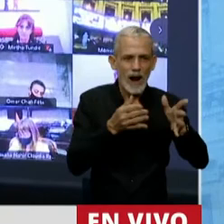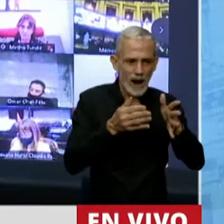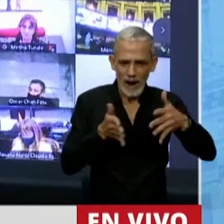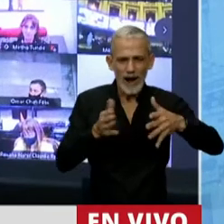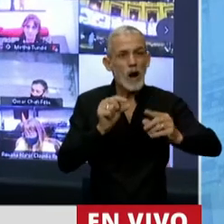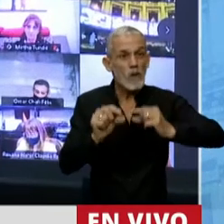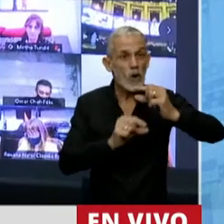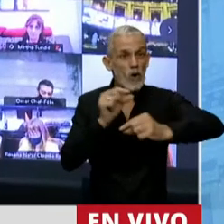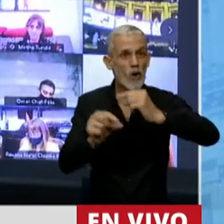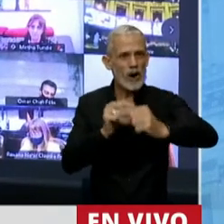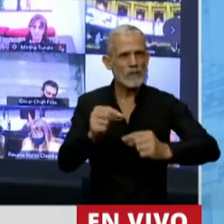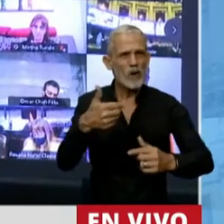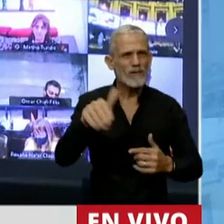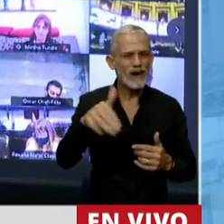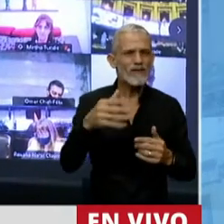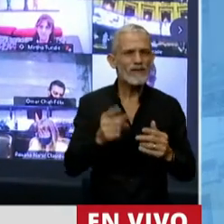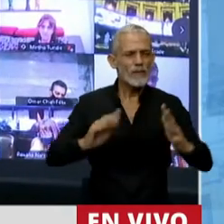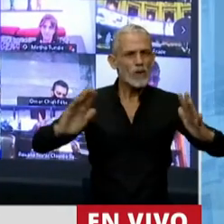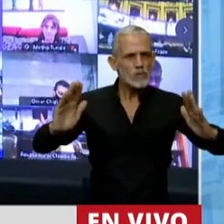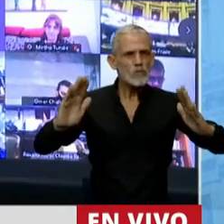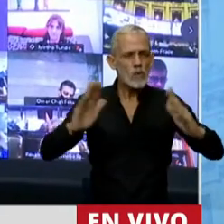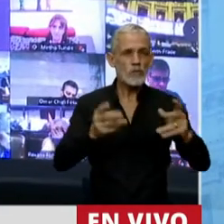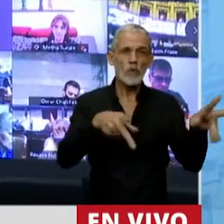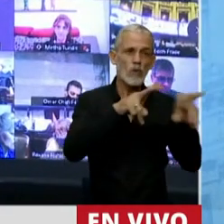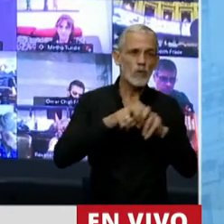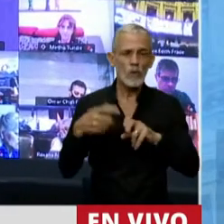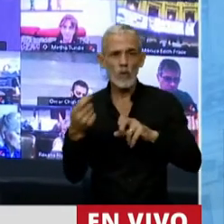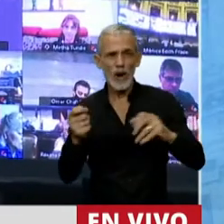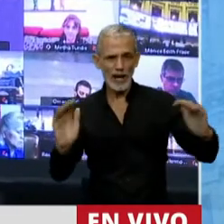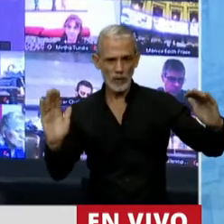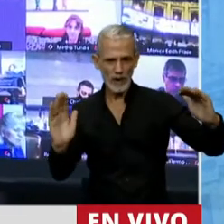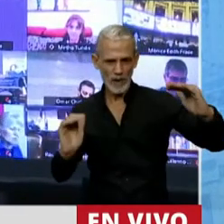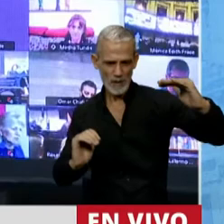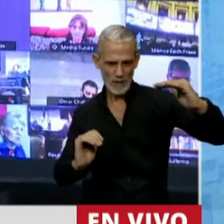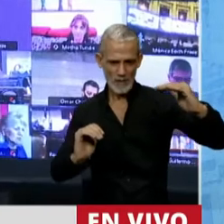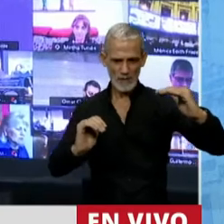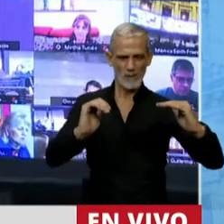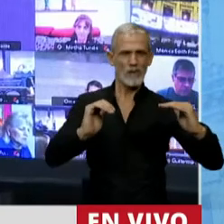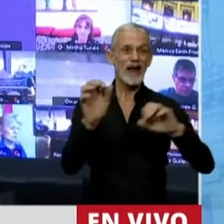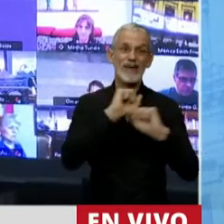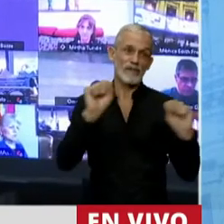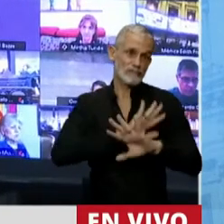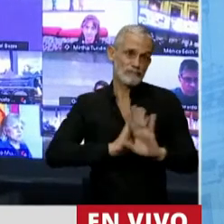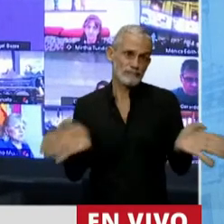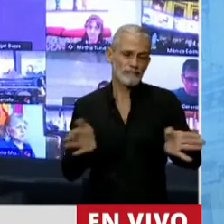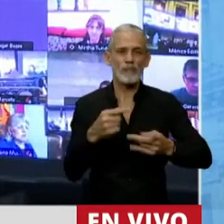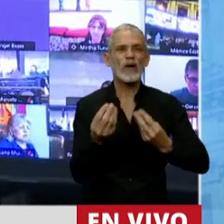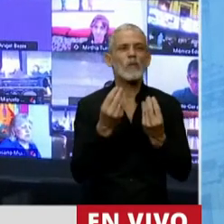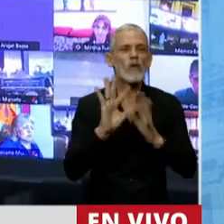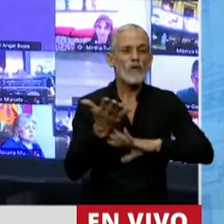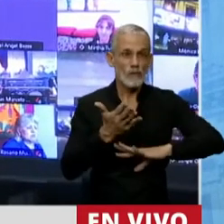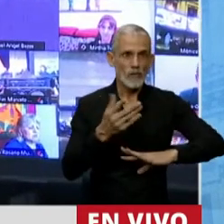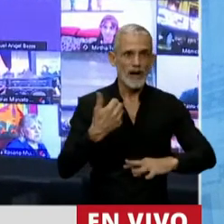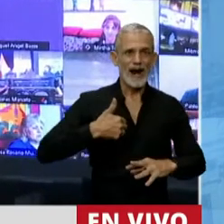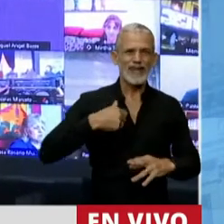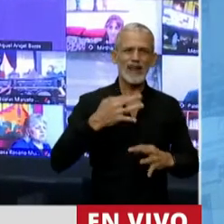que paulatinamente vaya reduciendo el déficit fiscal para poder terminar con la inflación y para eso necesitamos ser un país